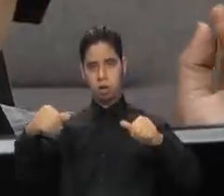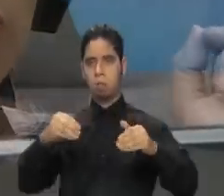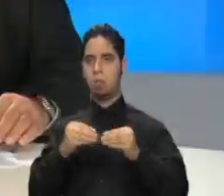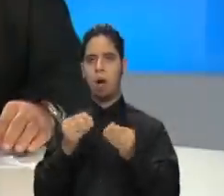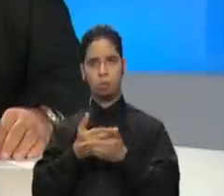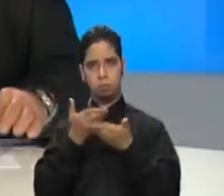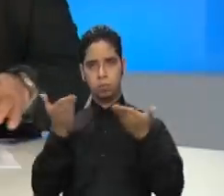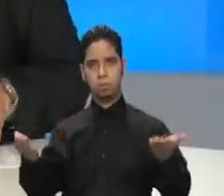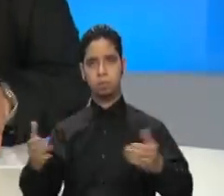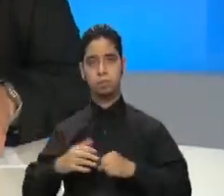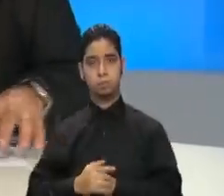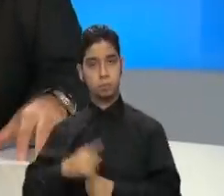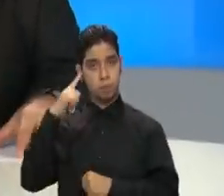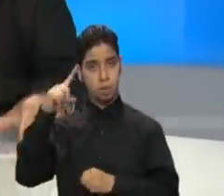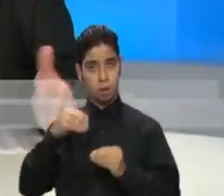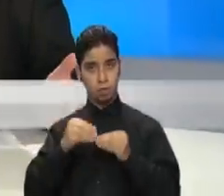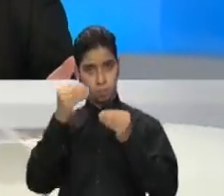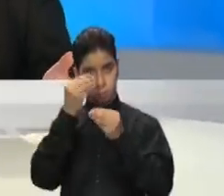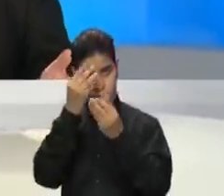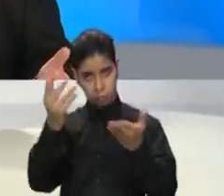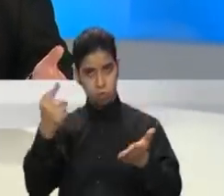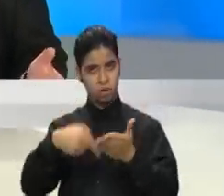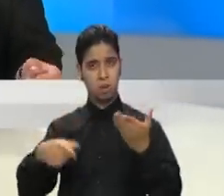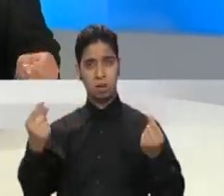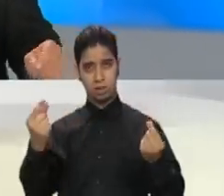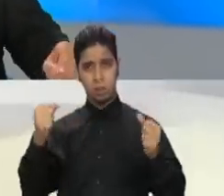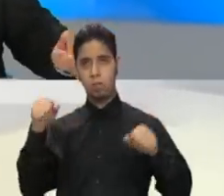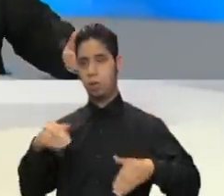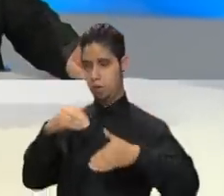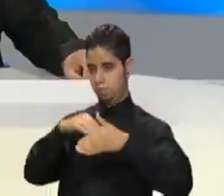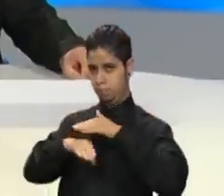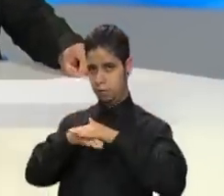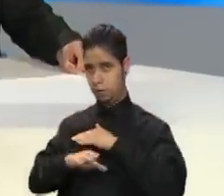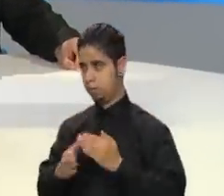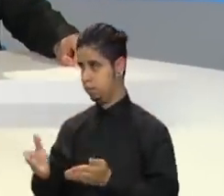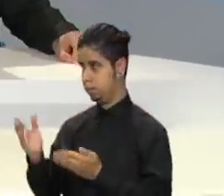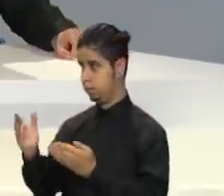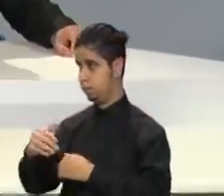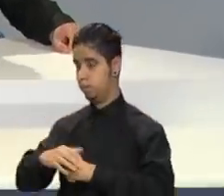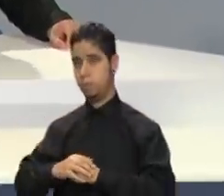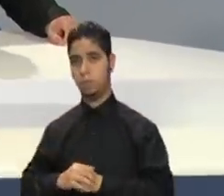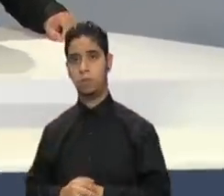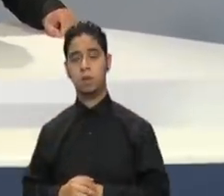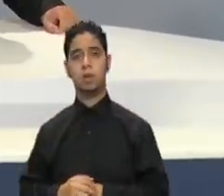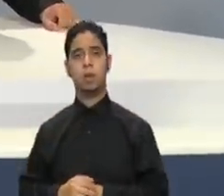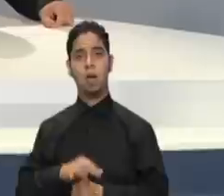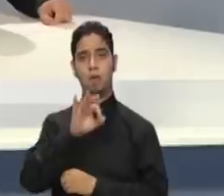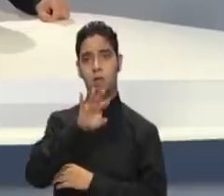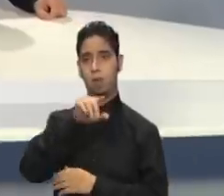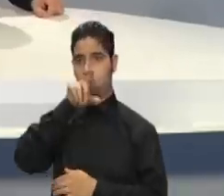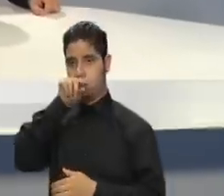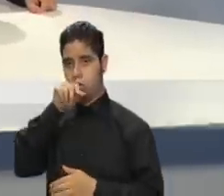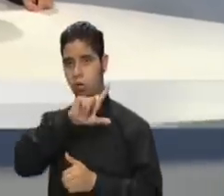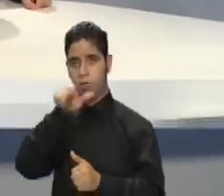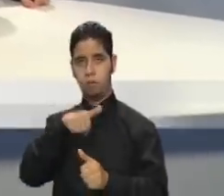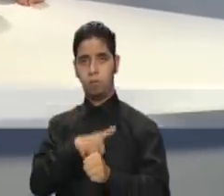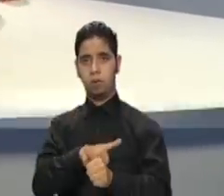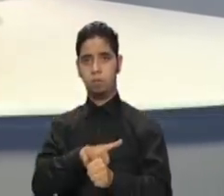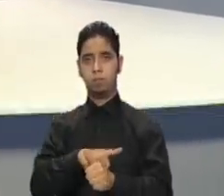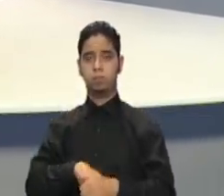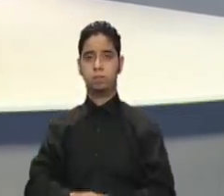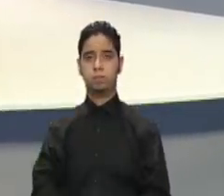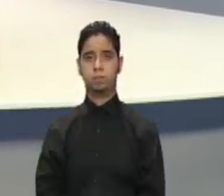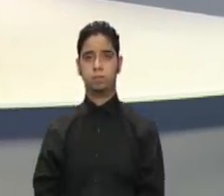otros Para ver estas y otras noticias visita nuestra página noticias247.pr y síganos en nuestras redes en Facebook y Twitter